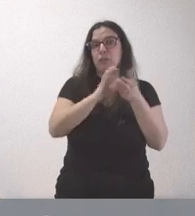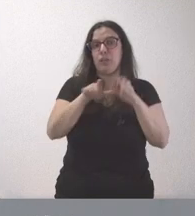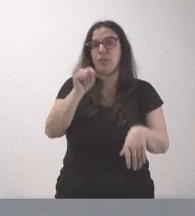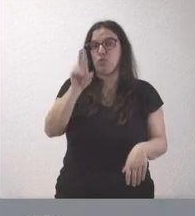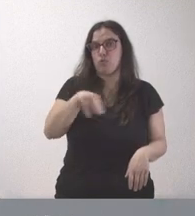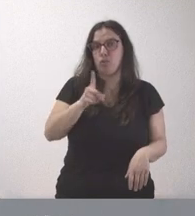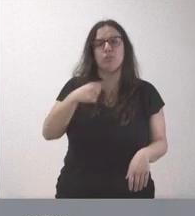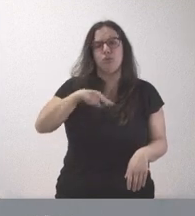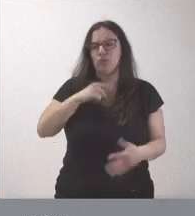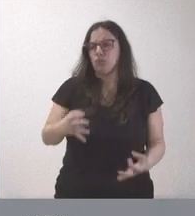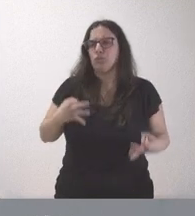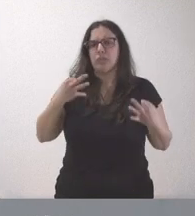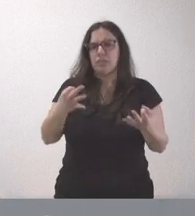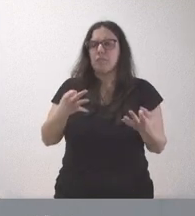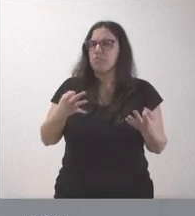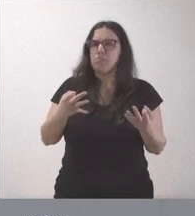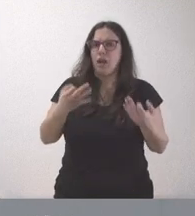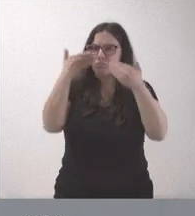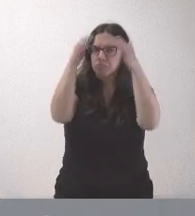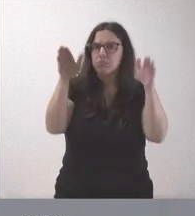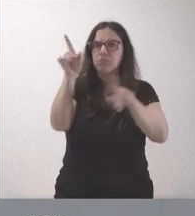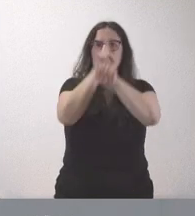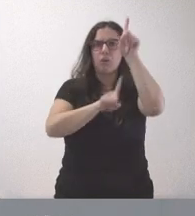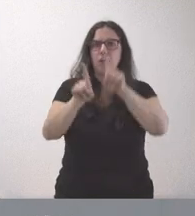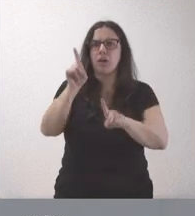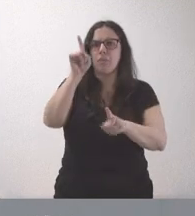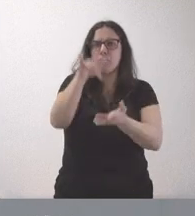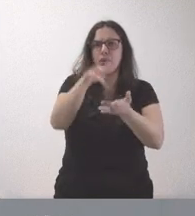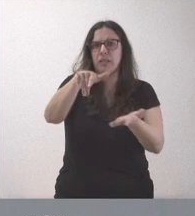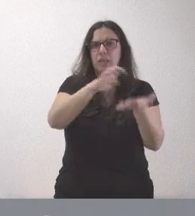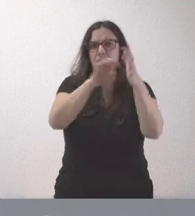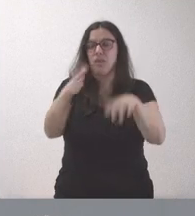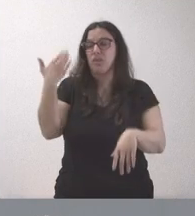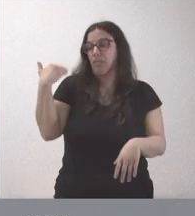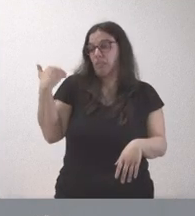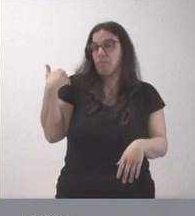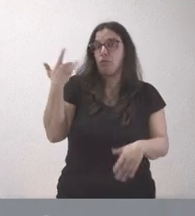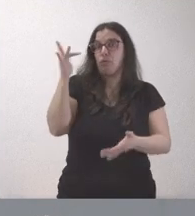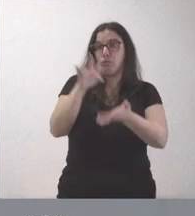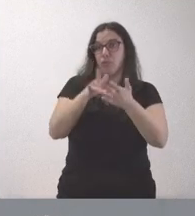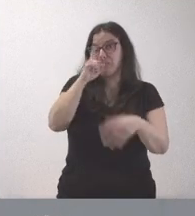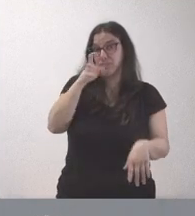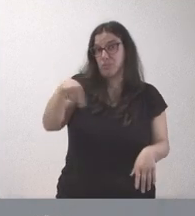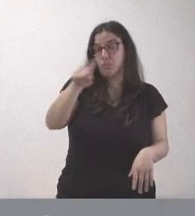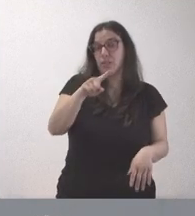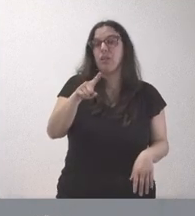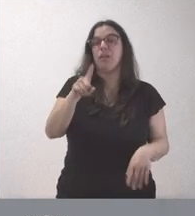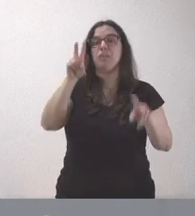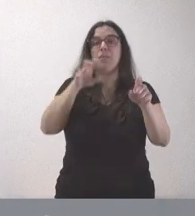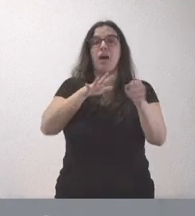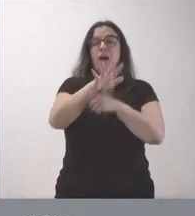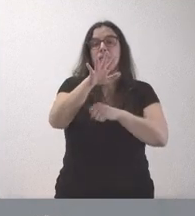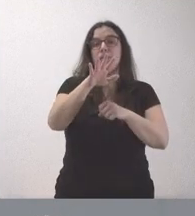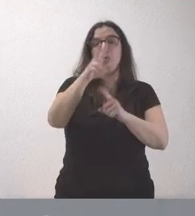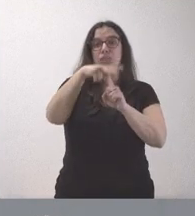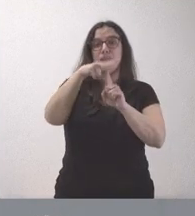nosotros siempre hemos sido muy receptivos a cualquier problema que existe en nuestra comunidad autónoma. Los pasó hace muy poco tiempo, como ustedes recordarán, con el ámbito de la TDT